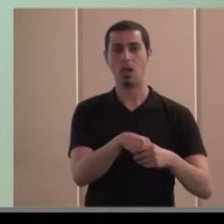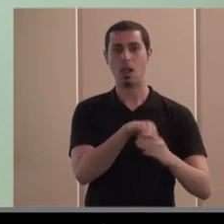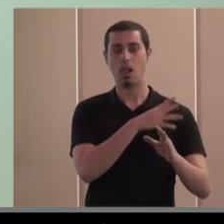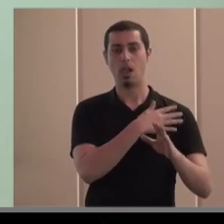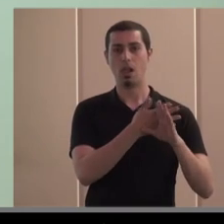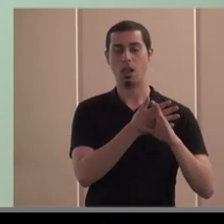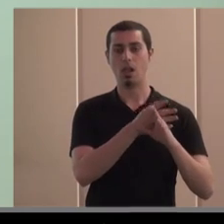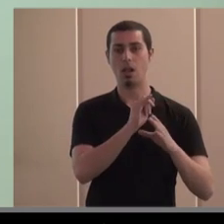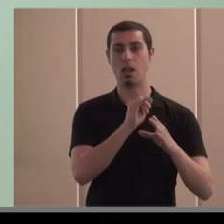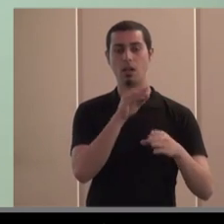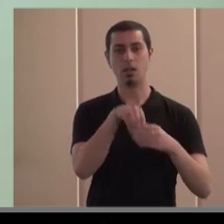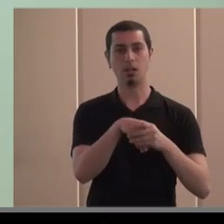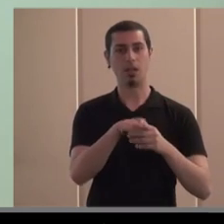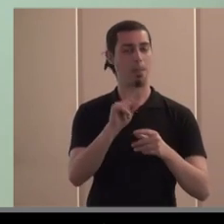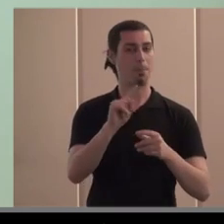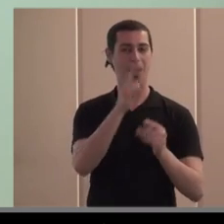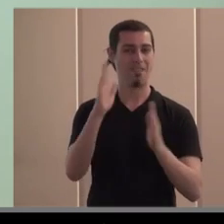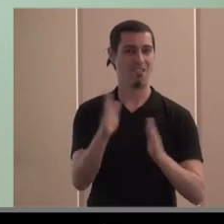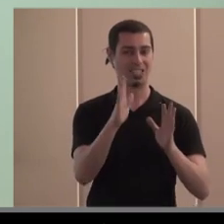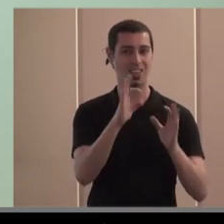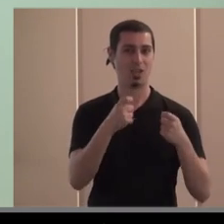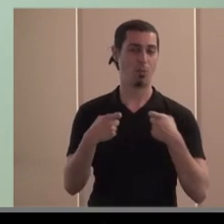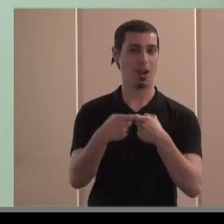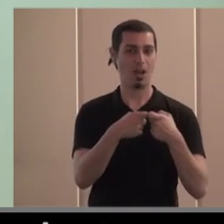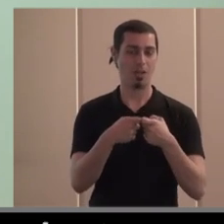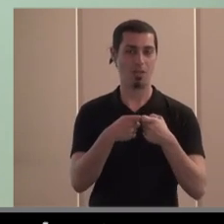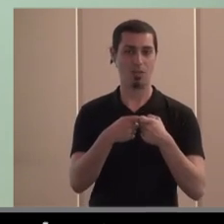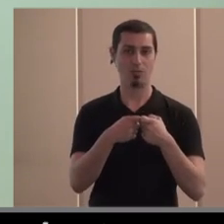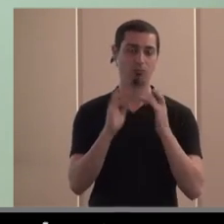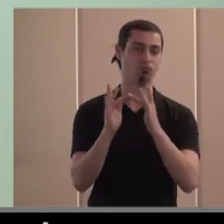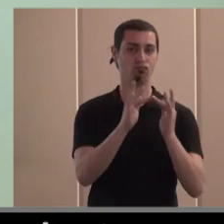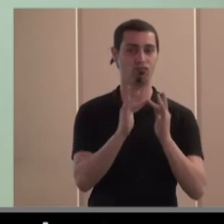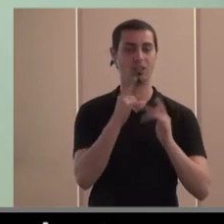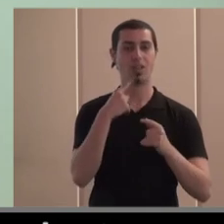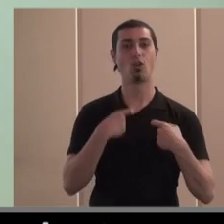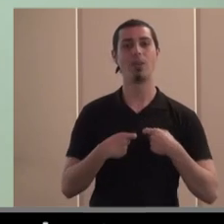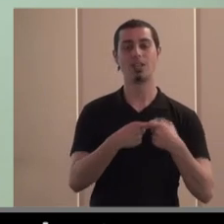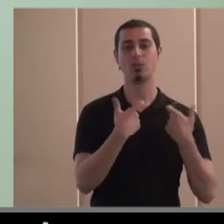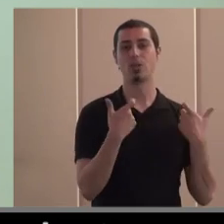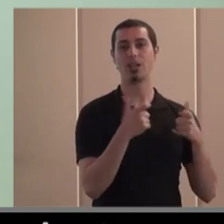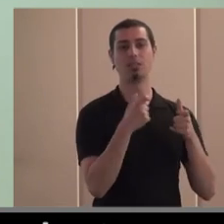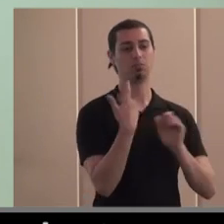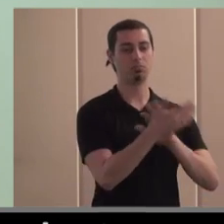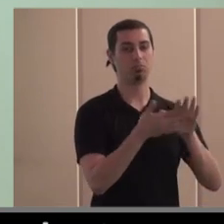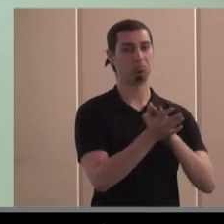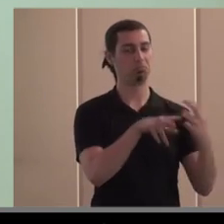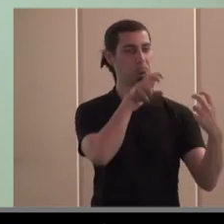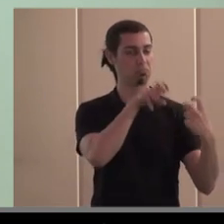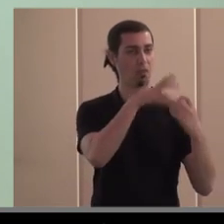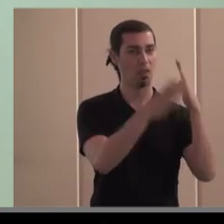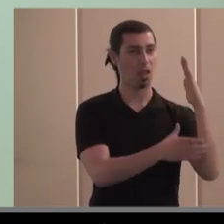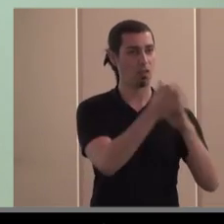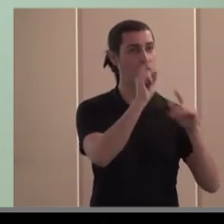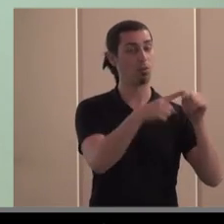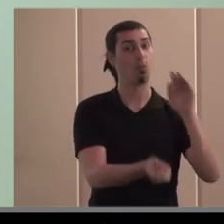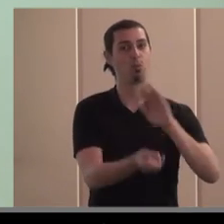primera fase de intercooperación tenemos una cooperativa con una clase determinada que nos juntamos en una federación y a partir de ahí en